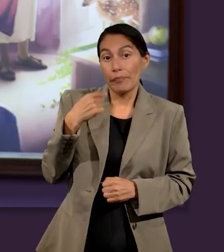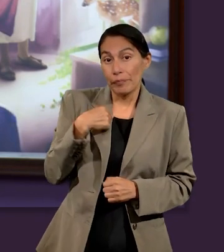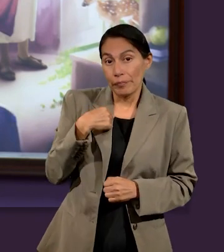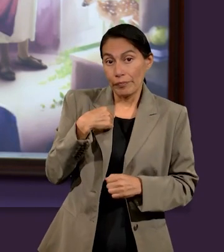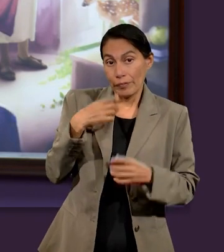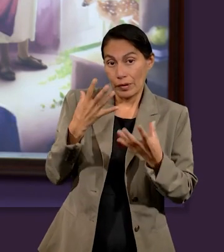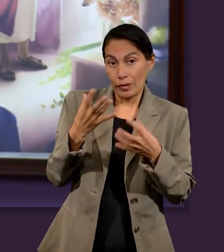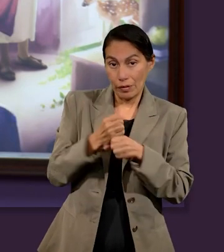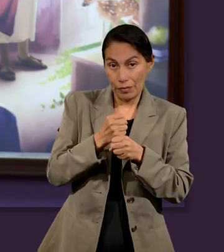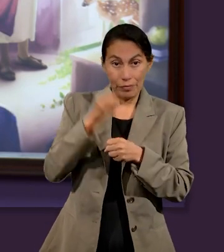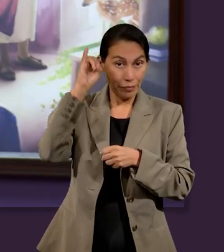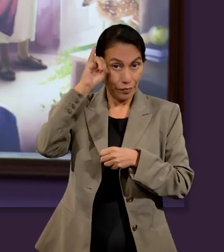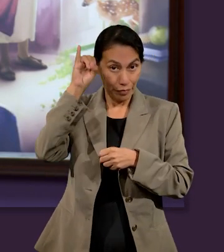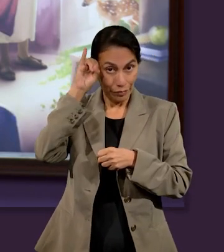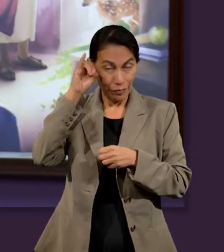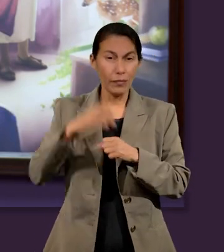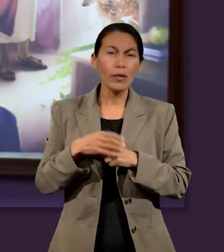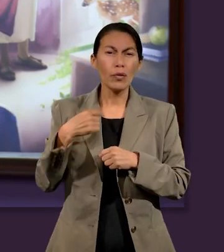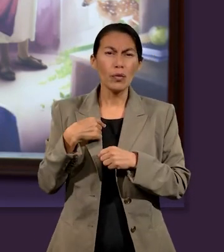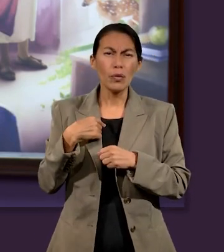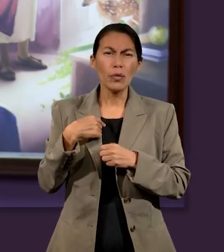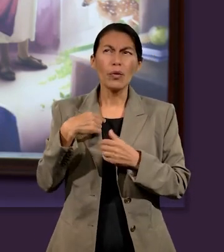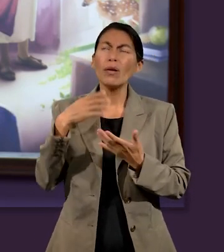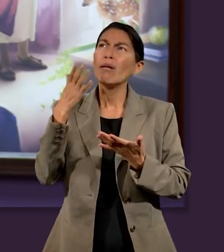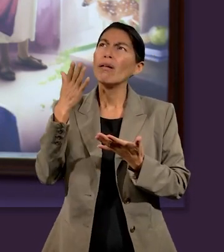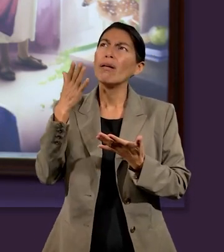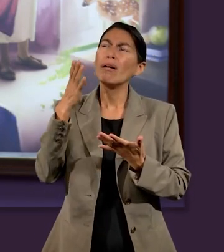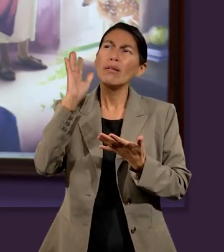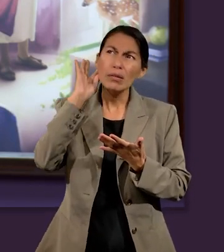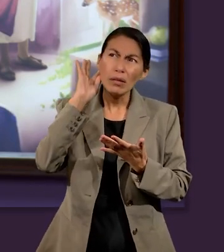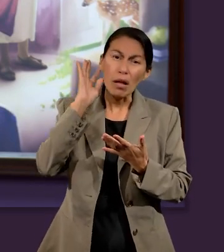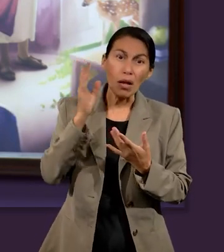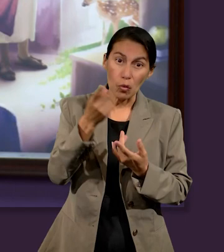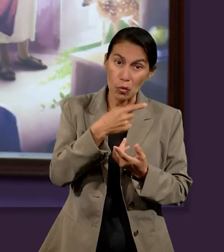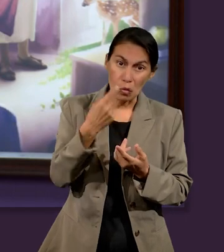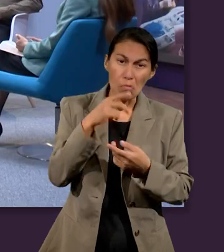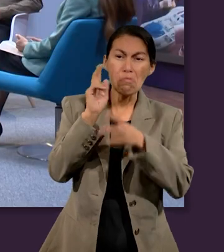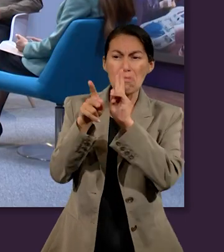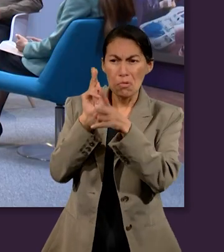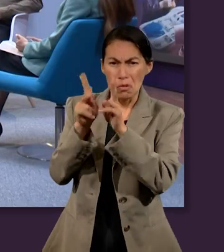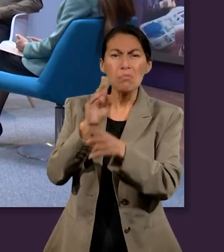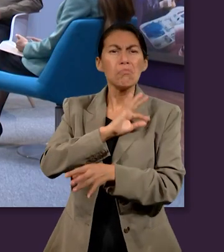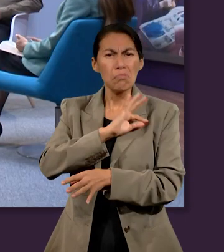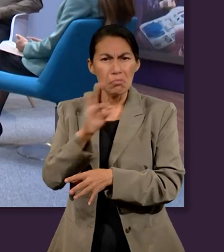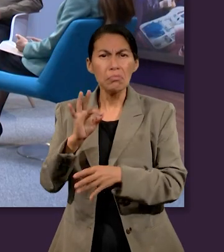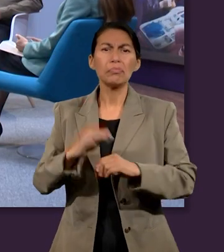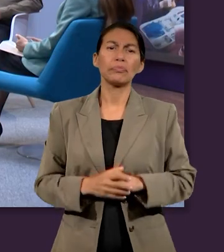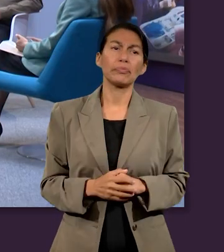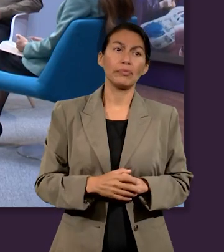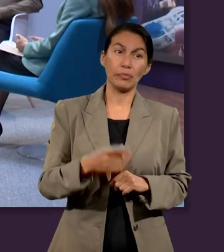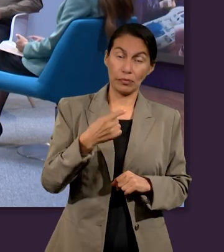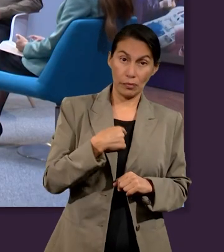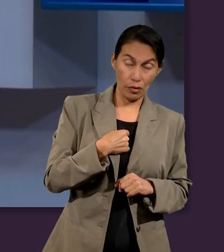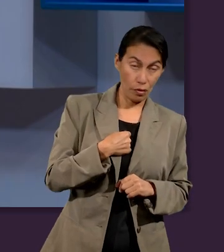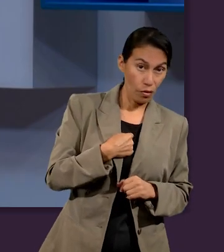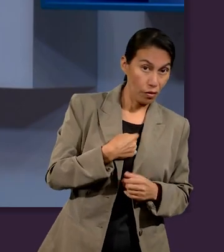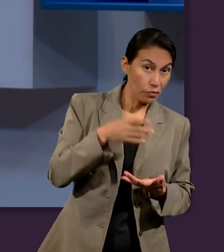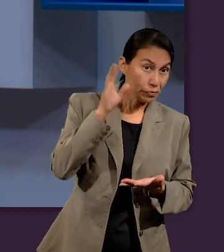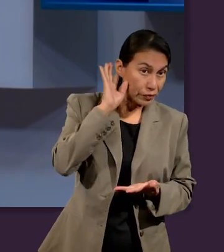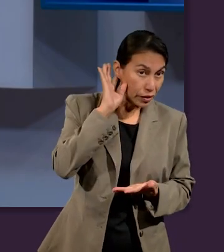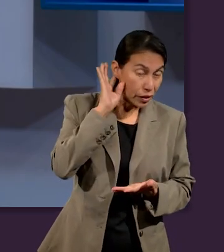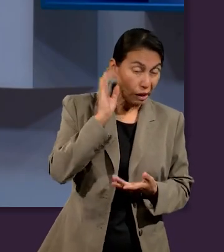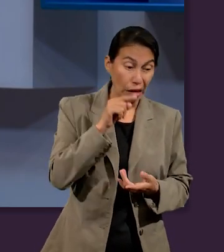y una de las ideas que he escuchado es que podemos contactar con ellos. Y yo he escuchado que de pronto podemos